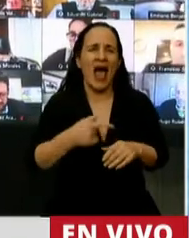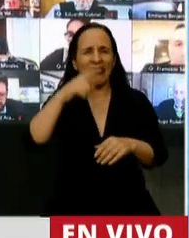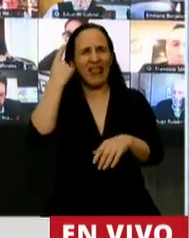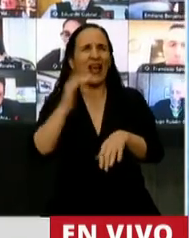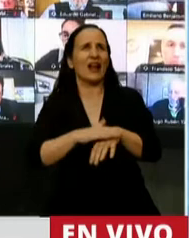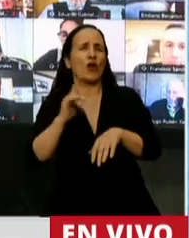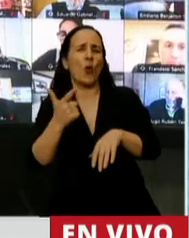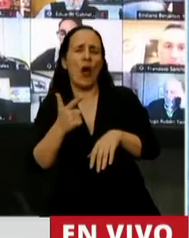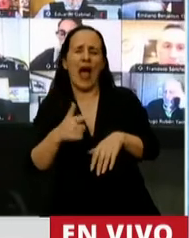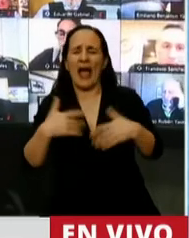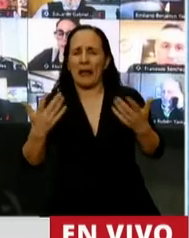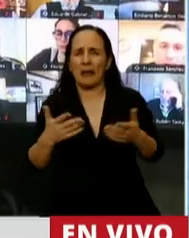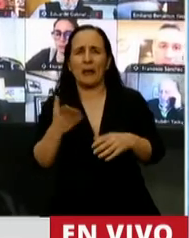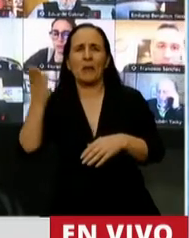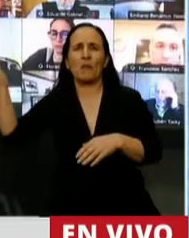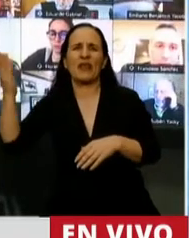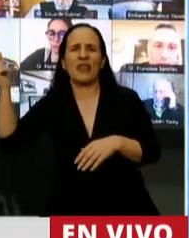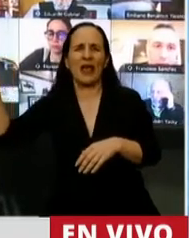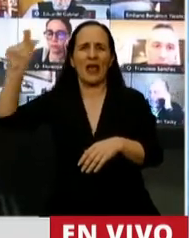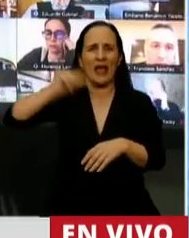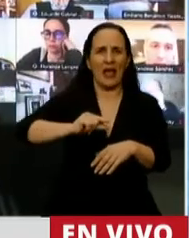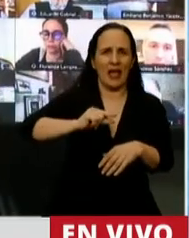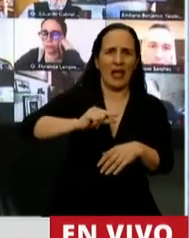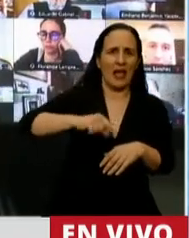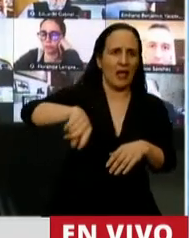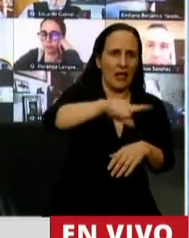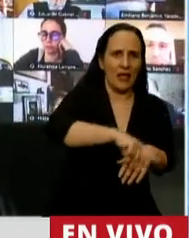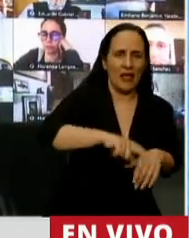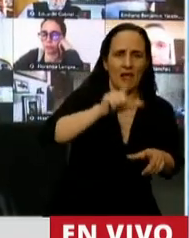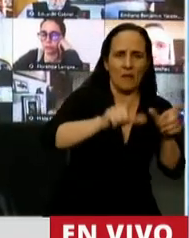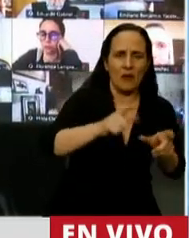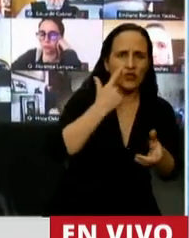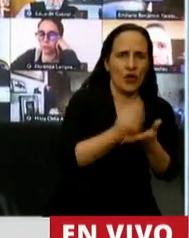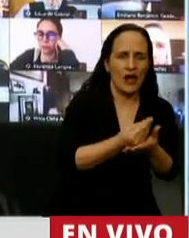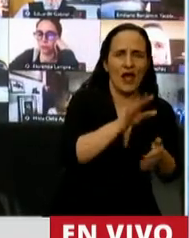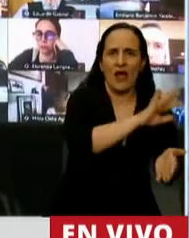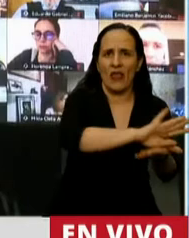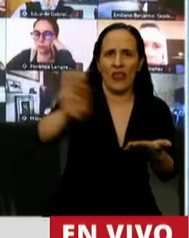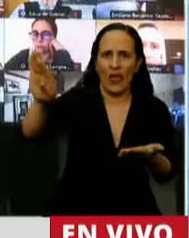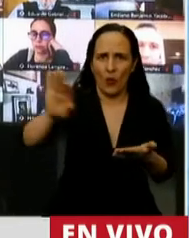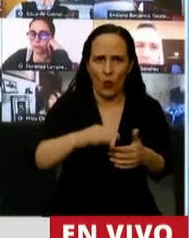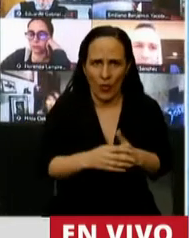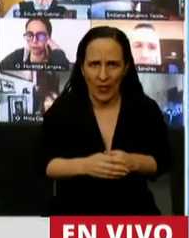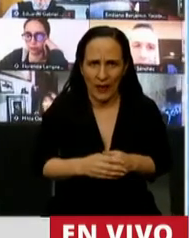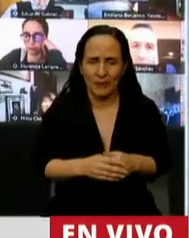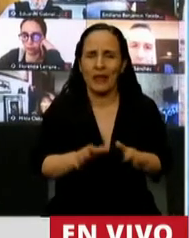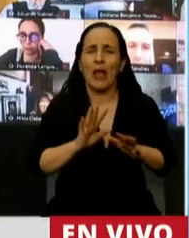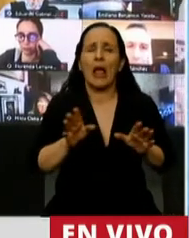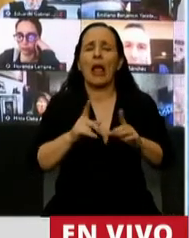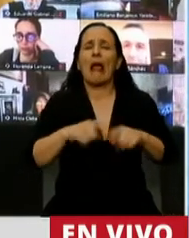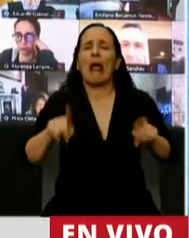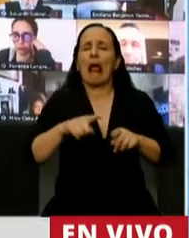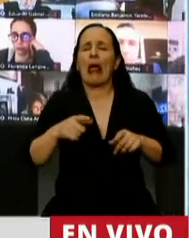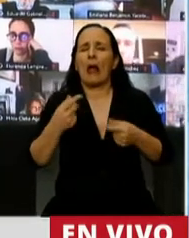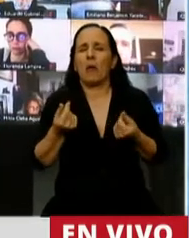irresponsable que le pide plata a los de afuera para endeudar a los de adentro. Para dejar atrás ese país de la timba financiera, de la